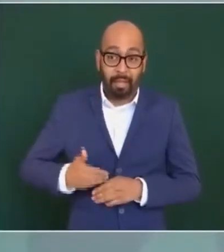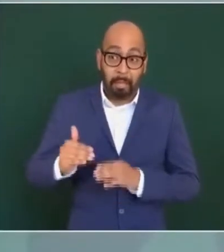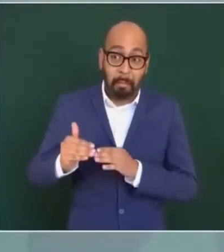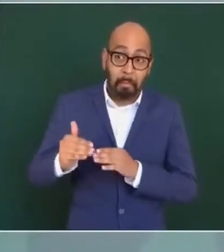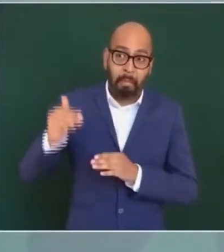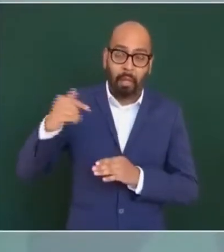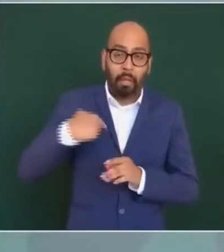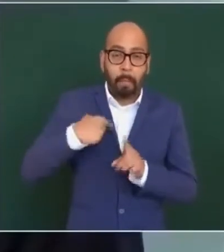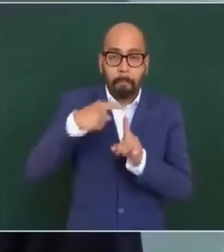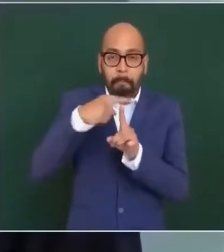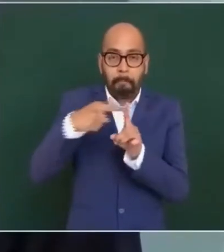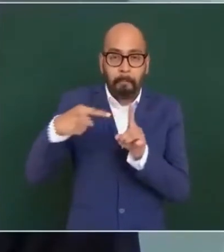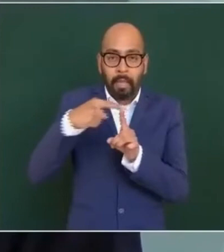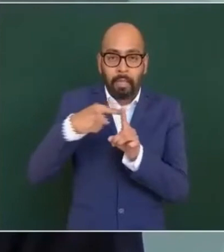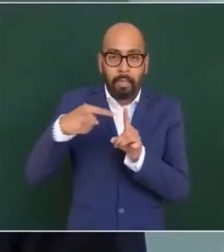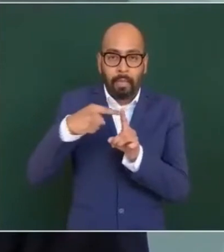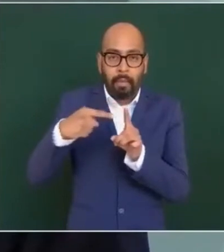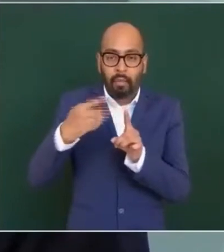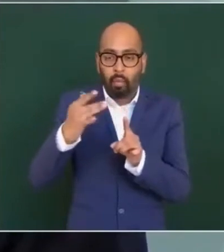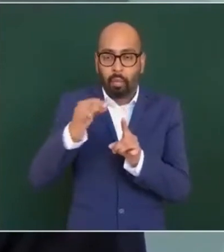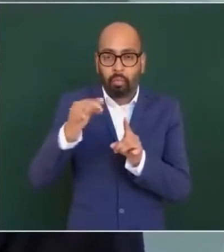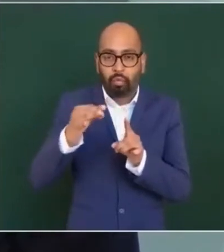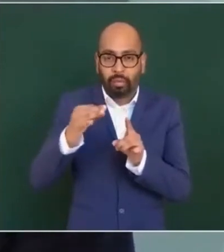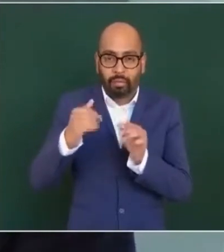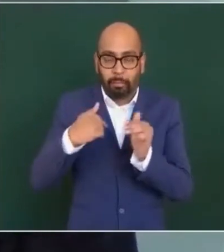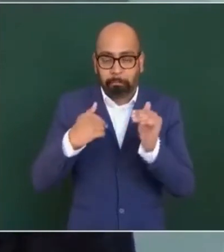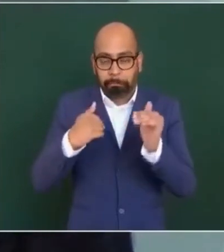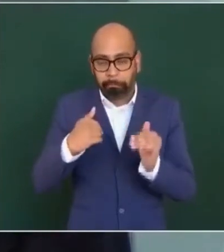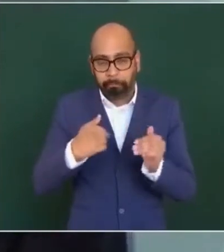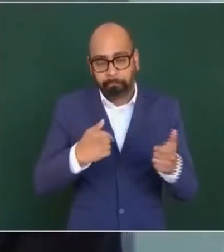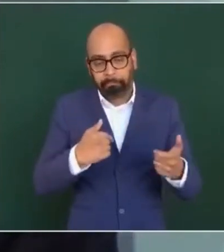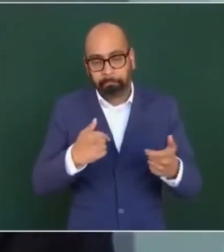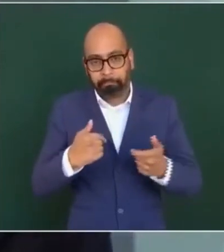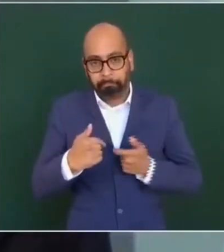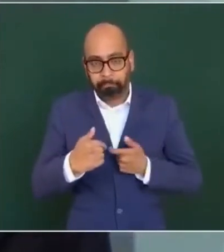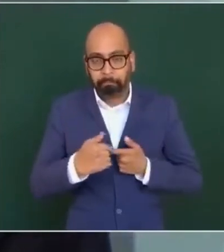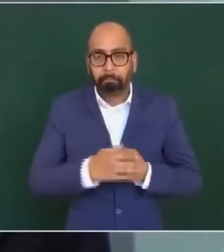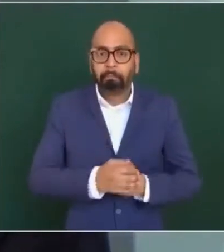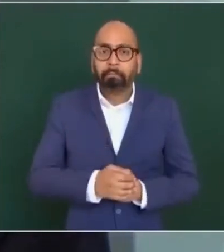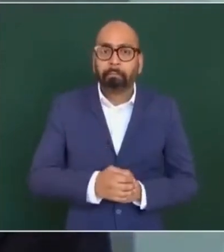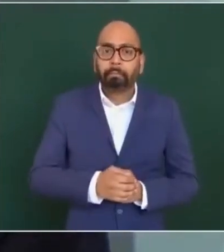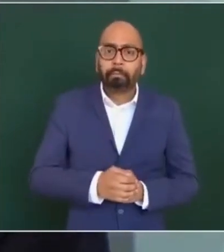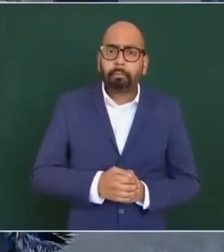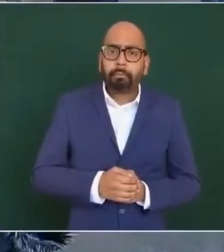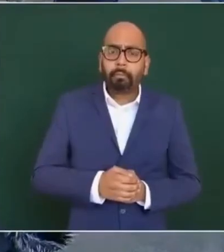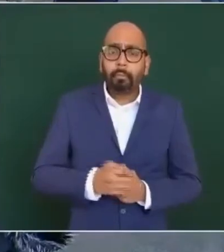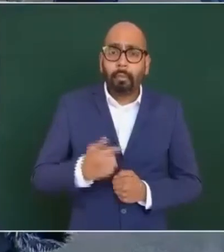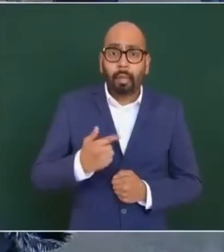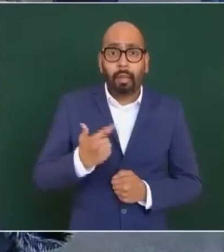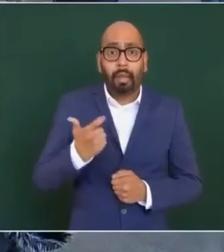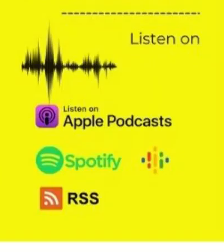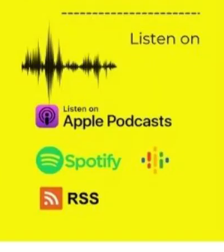Y ya no hay bonos, no hay gastos extraordinarios.